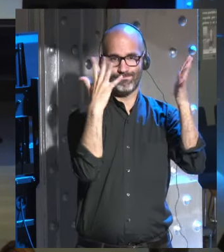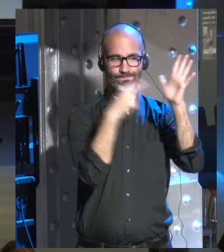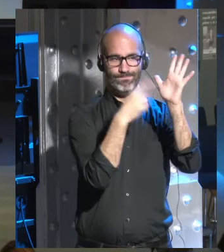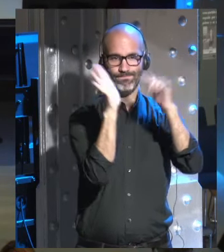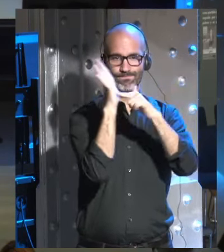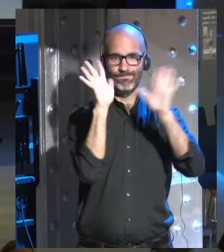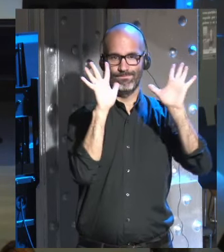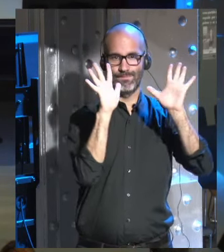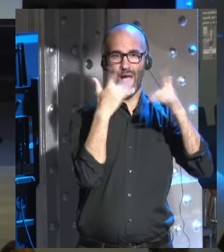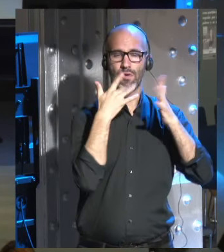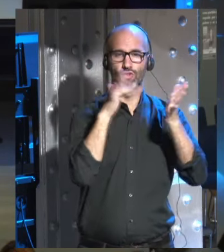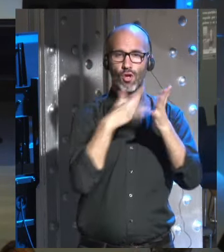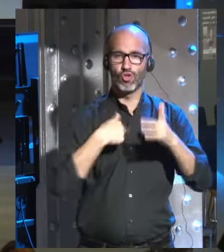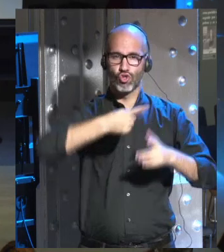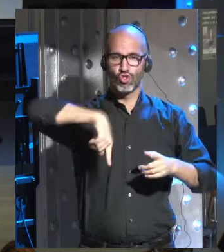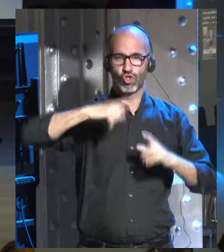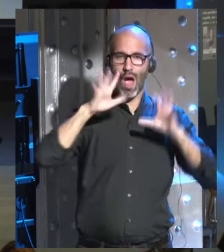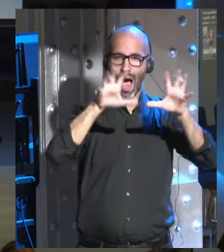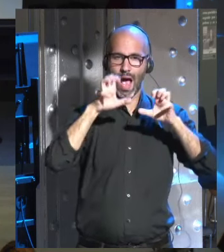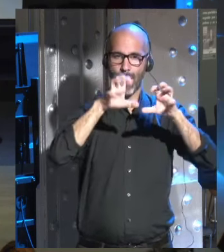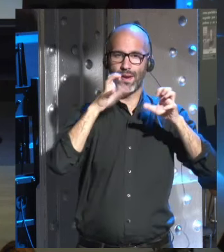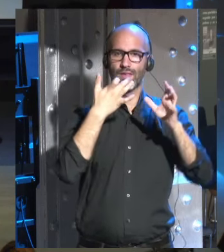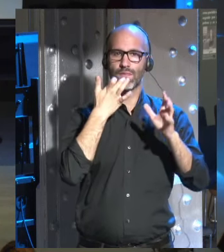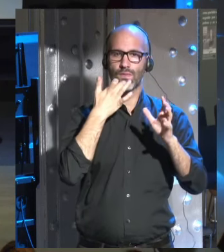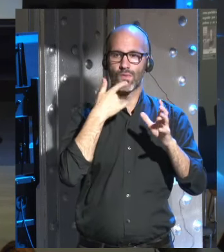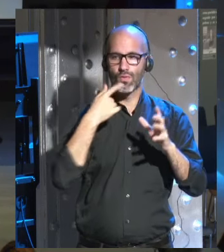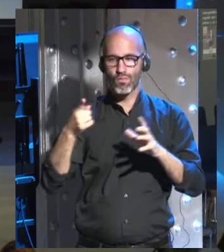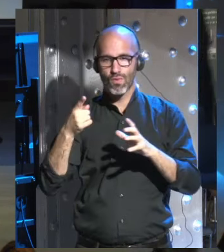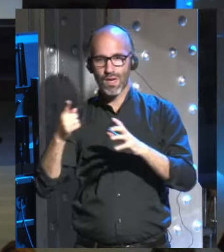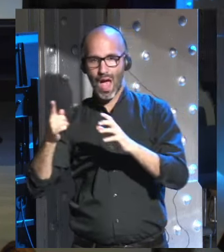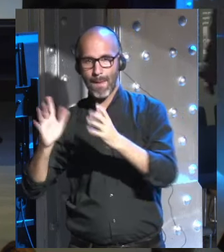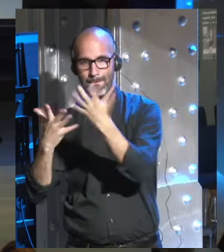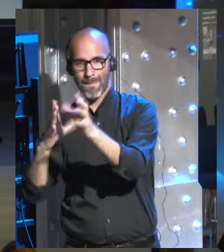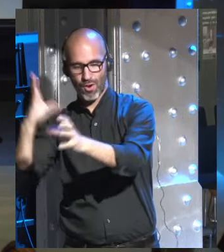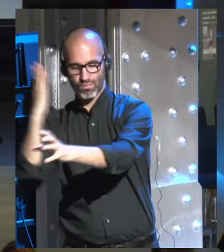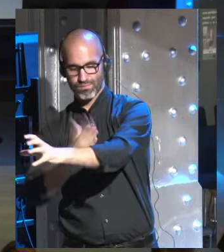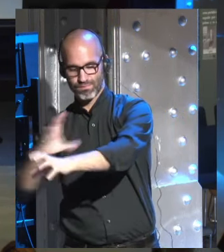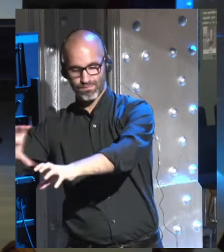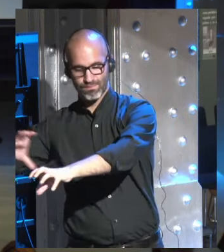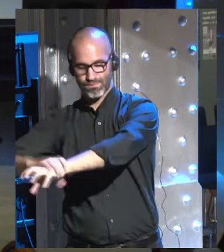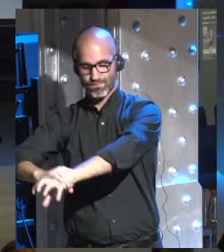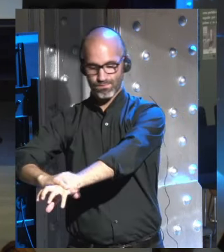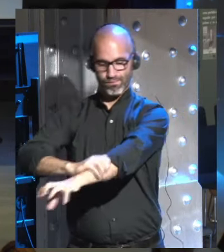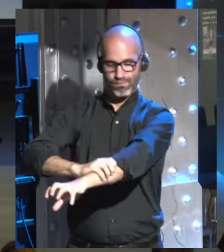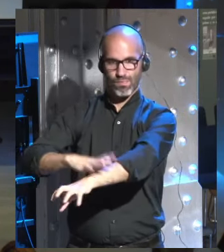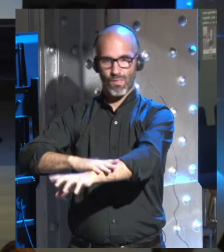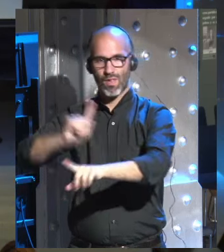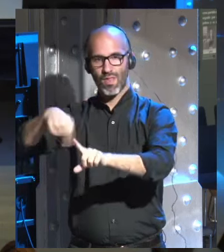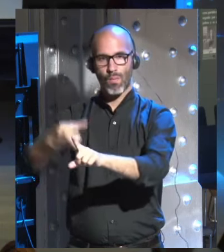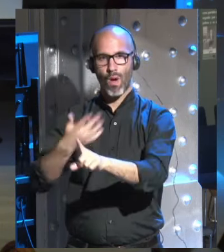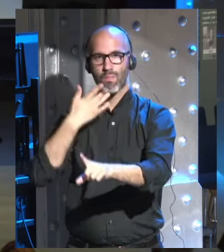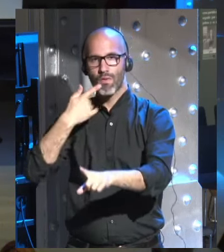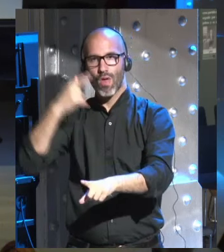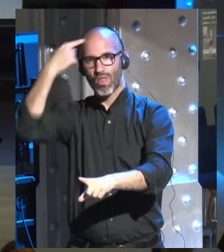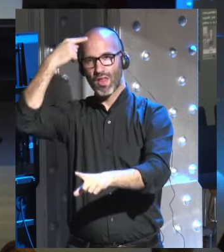aprendemos a conectar el cerebro con una mano biónica ya no hay límite al número de manos que podemos utilizar